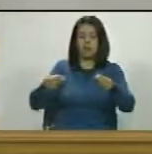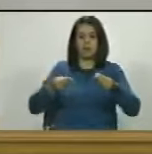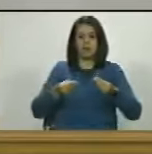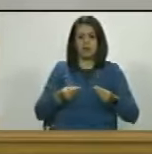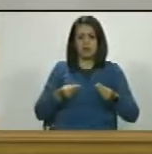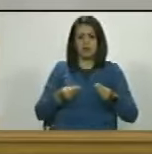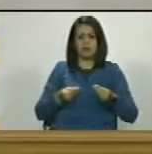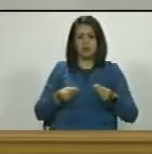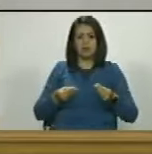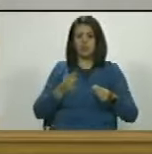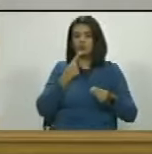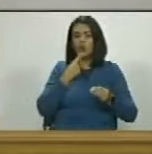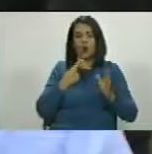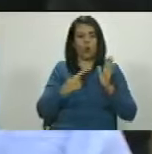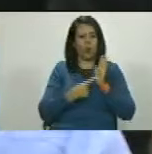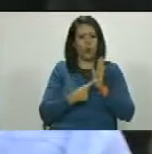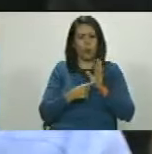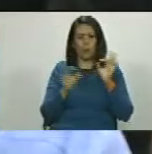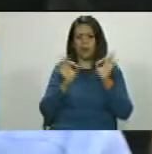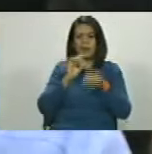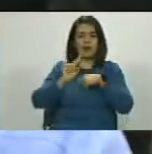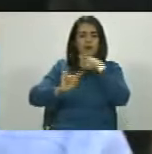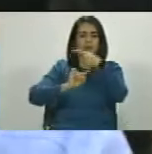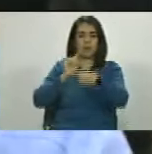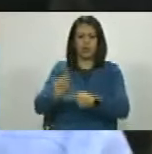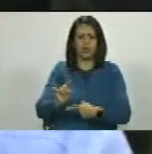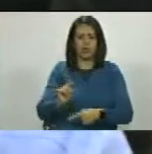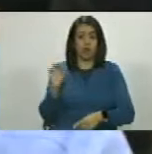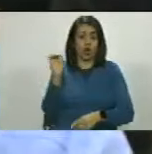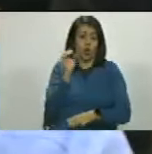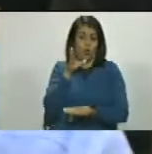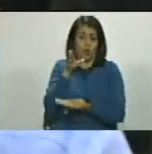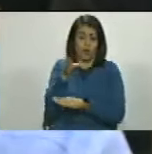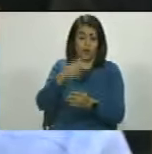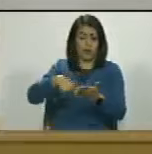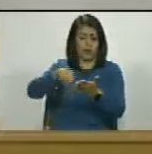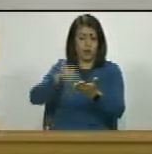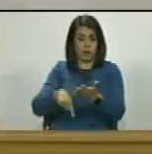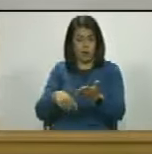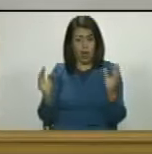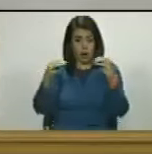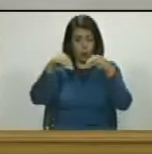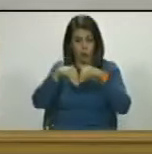violarlo inmediatamente después o van a barbado y firman un papel